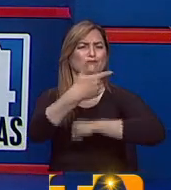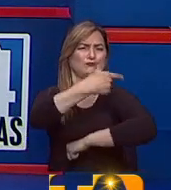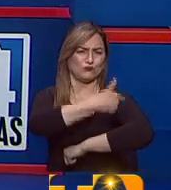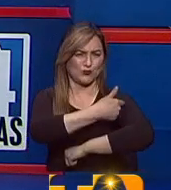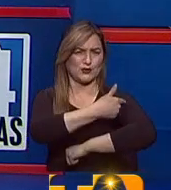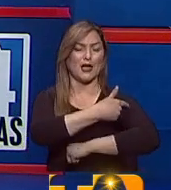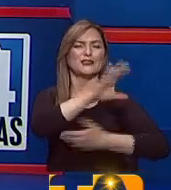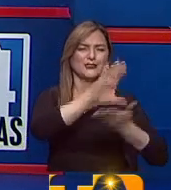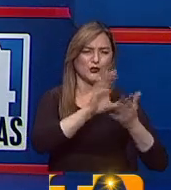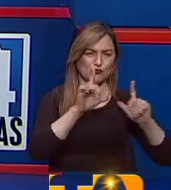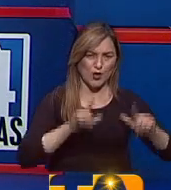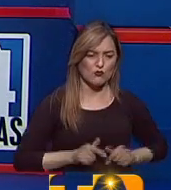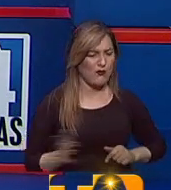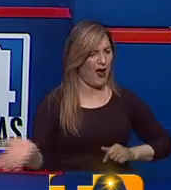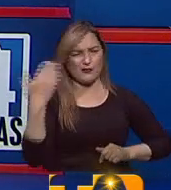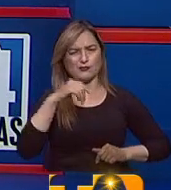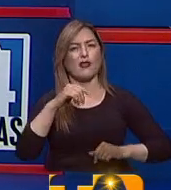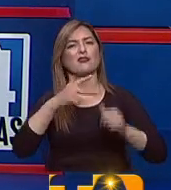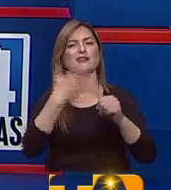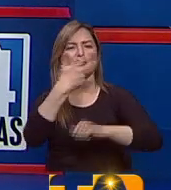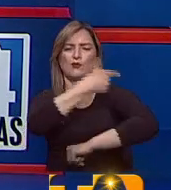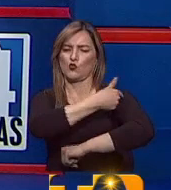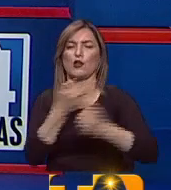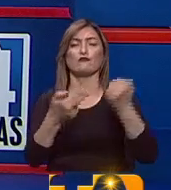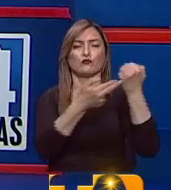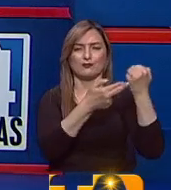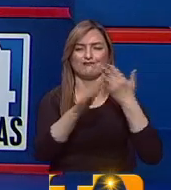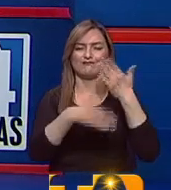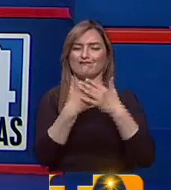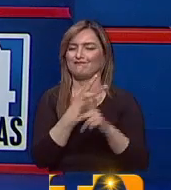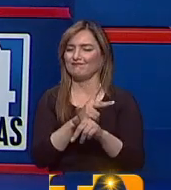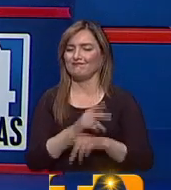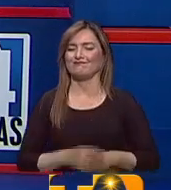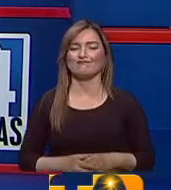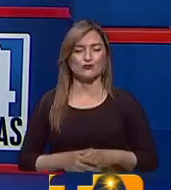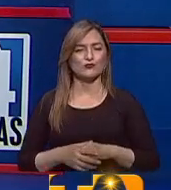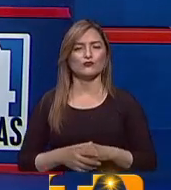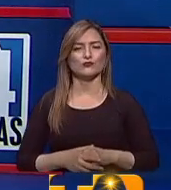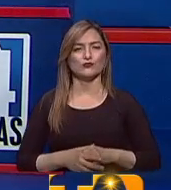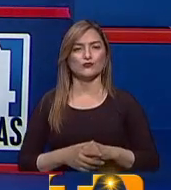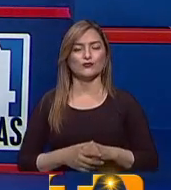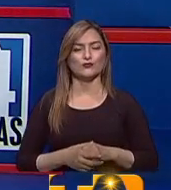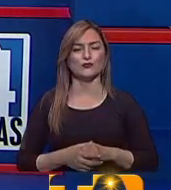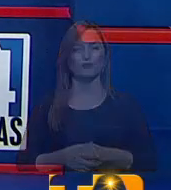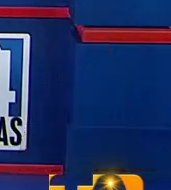subcentro de salud, reciba su refuerzo y de esa forma estaremos todos prevenidos. Nos vemos en el siguiente segmento de Por Tu Salud.